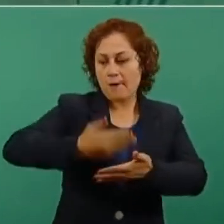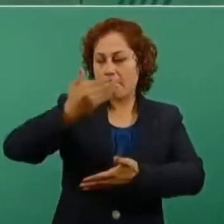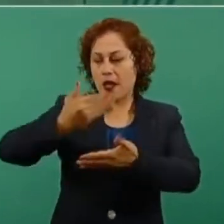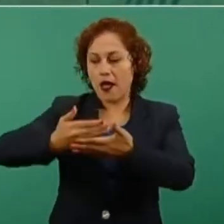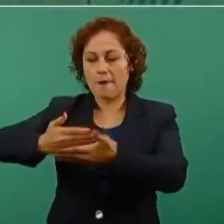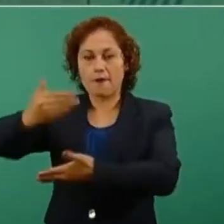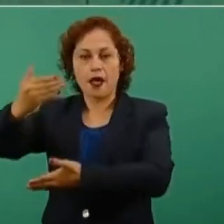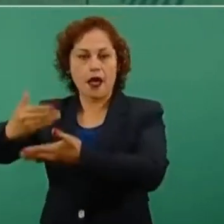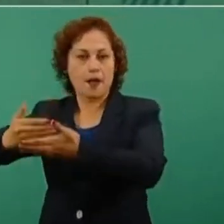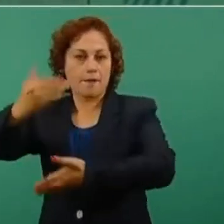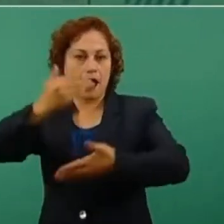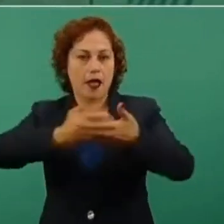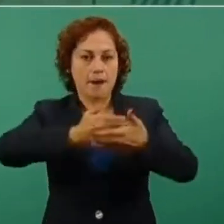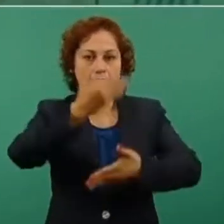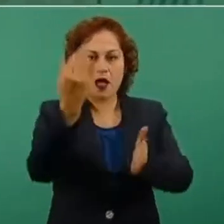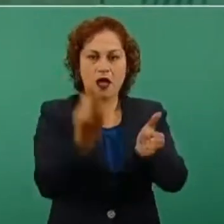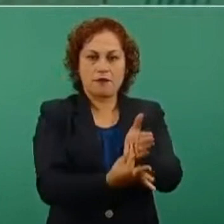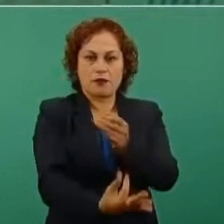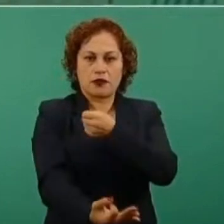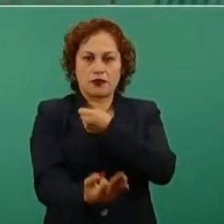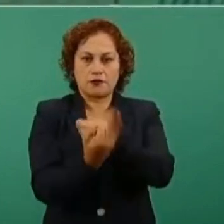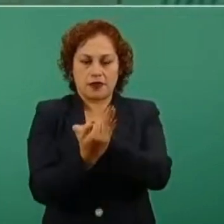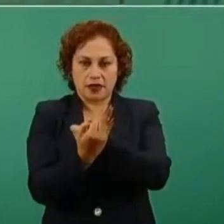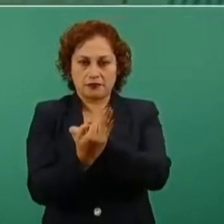entonces ponemos frente a frente